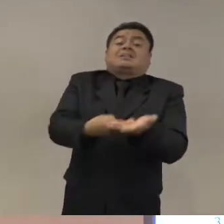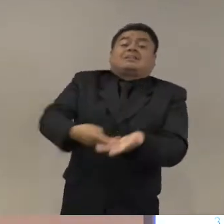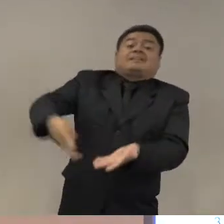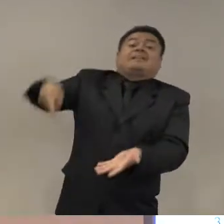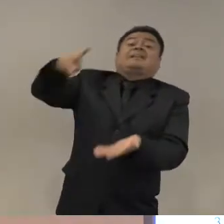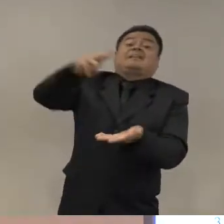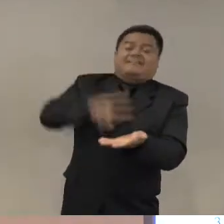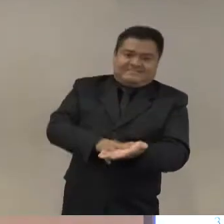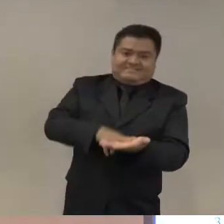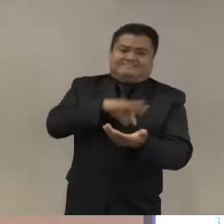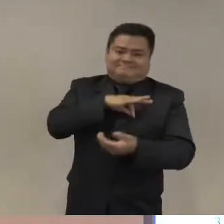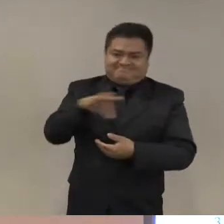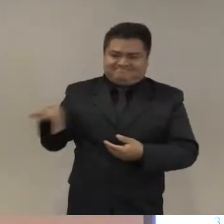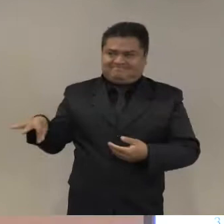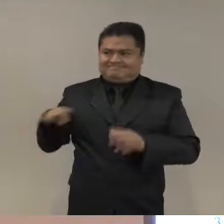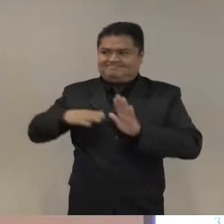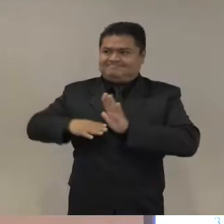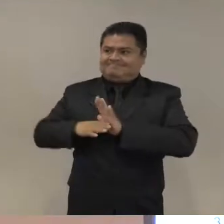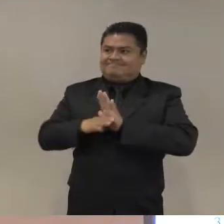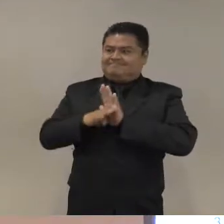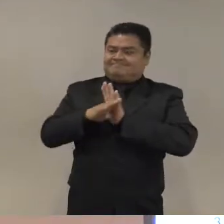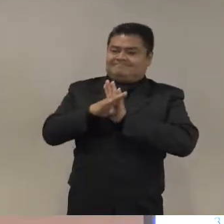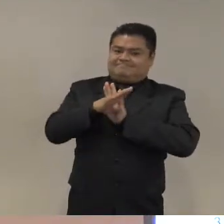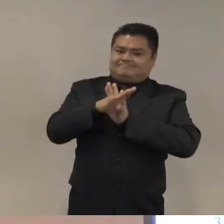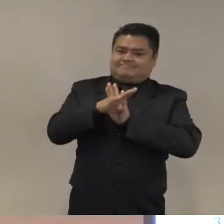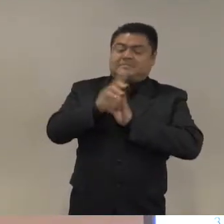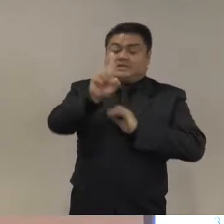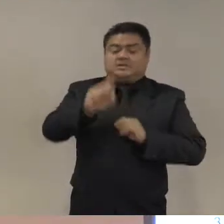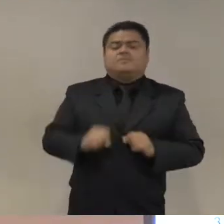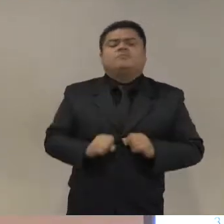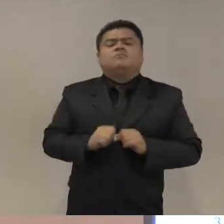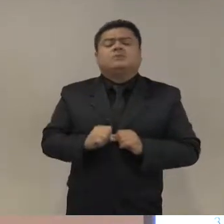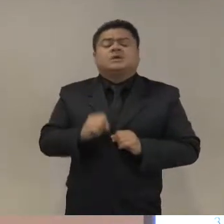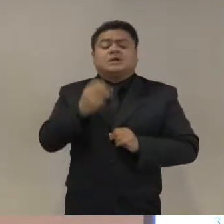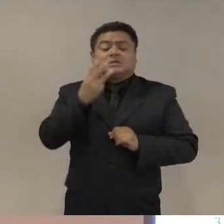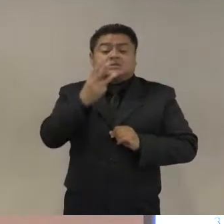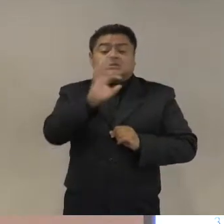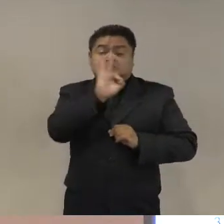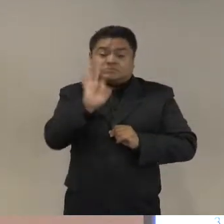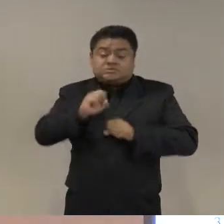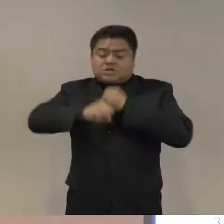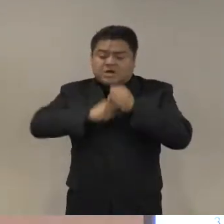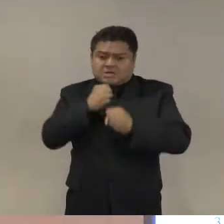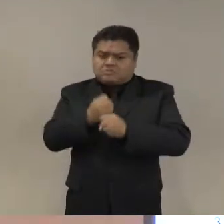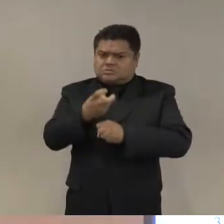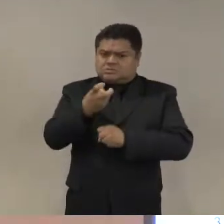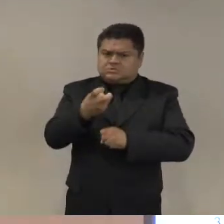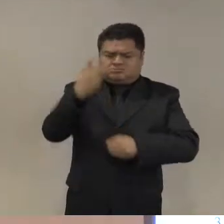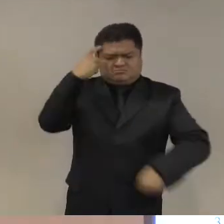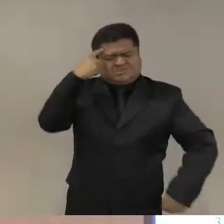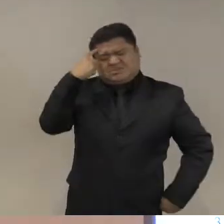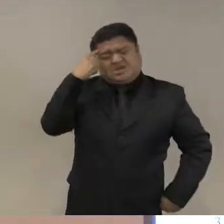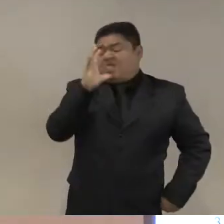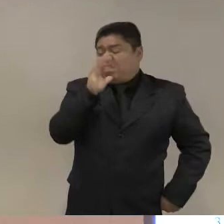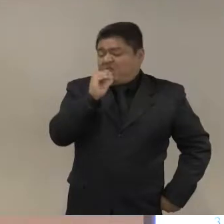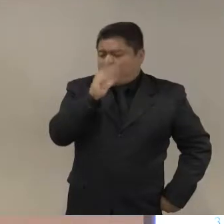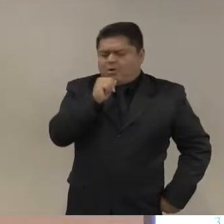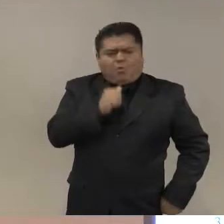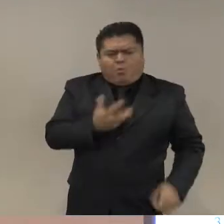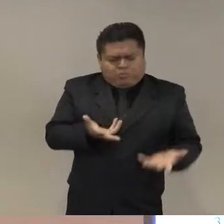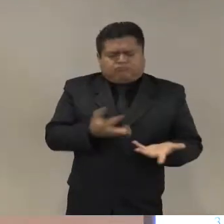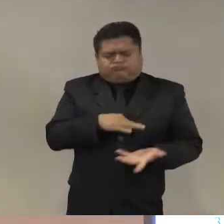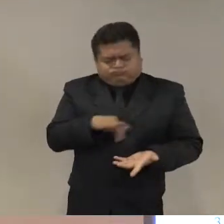crecer en 3% anual no es mucho pedir para una prioridad tan importante como garantizar la seguridad duradera